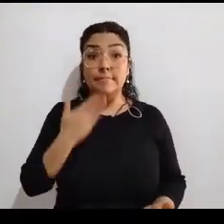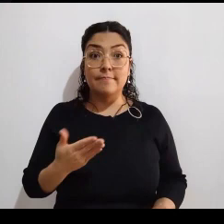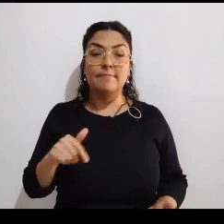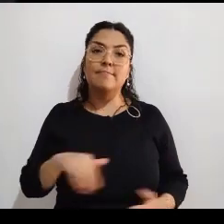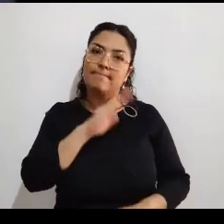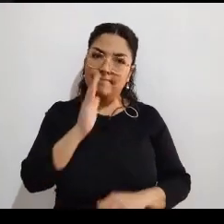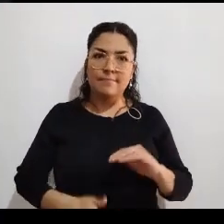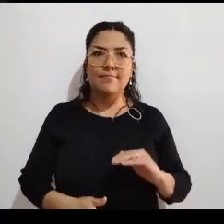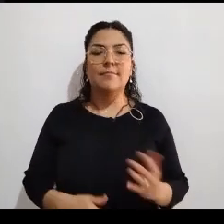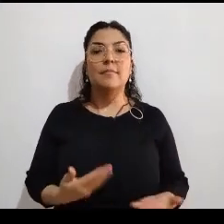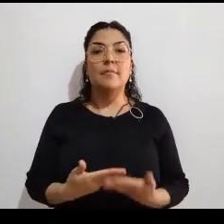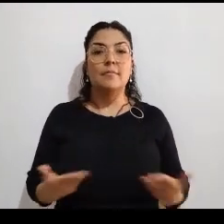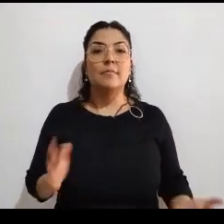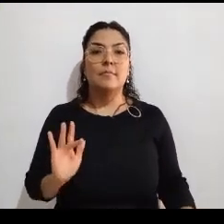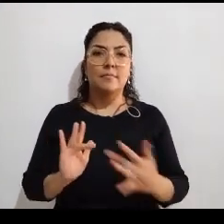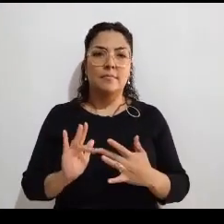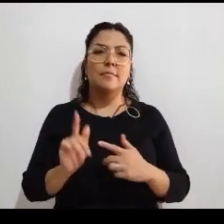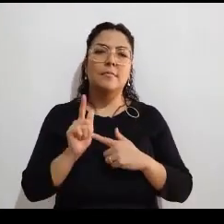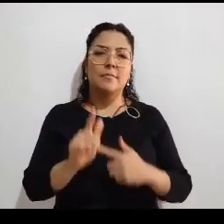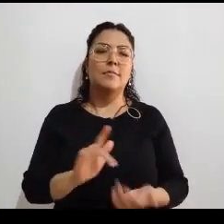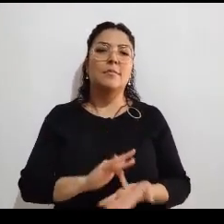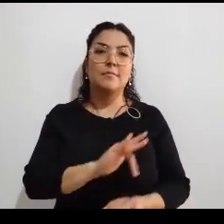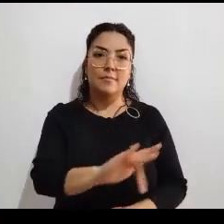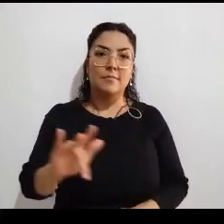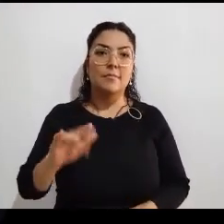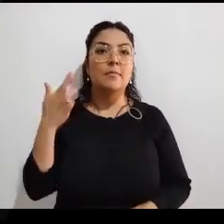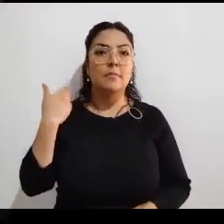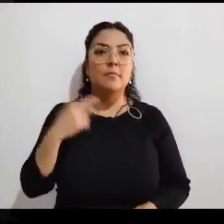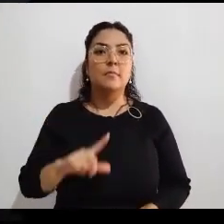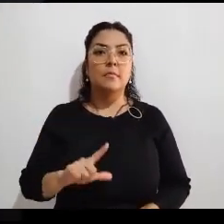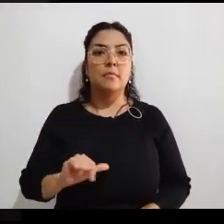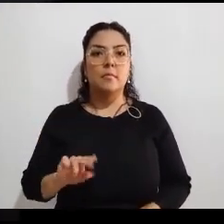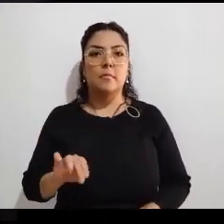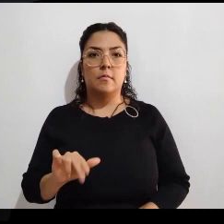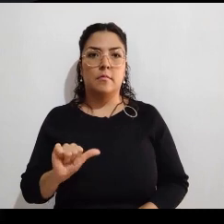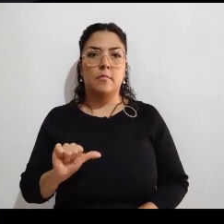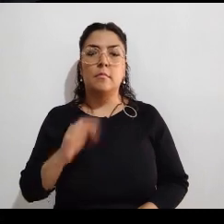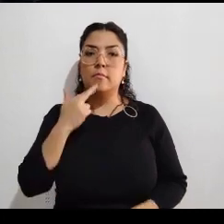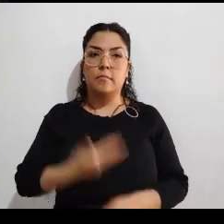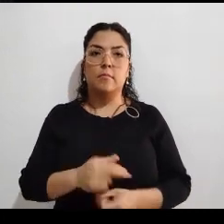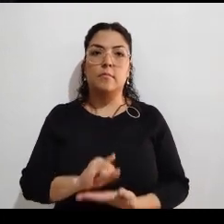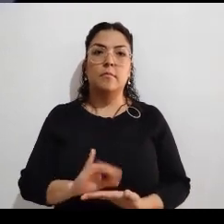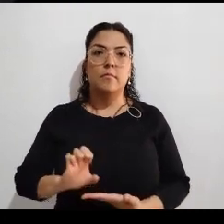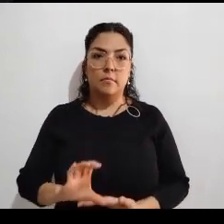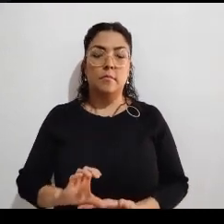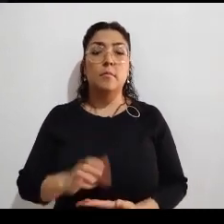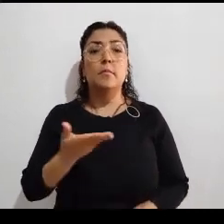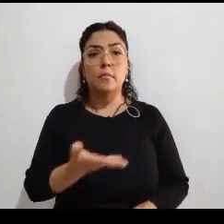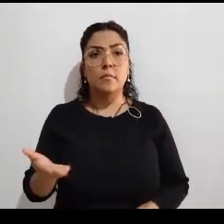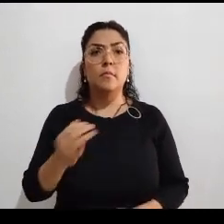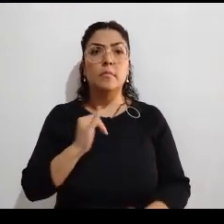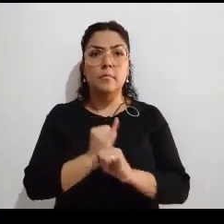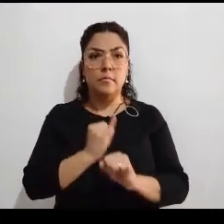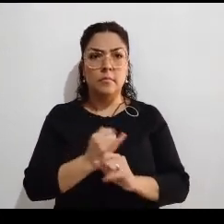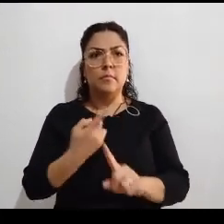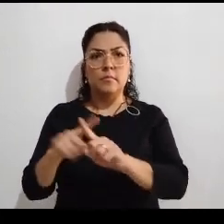Y bueno, fue todo. Muchísimas gracias por haber estado aquí con nosotros en su programa La Urna, esta producción del Instituto Electoral de Coahuila. Nos puede